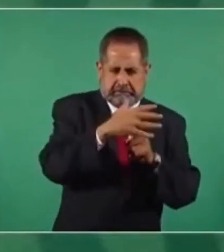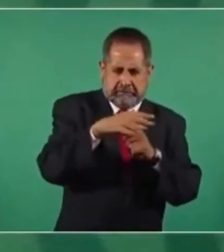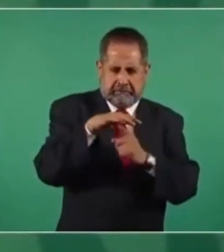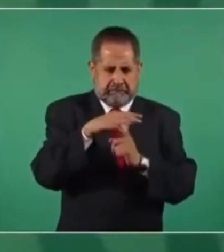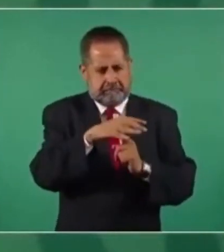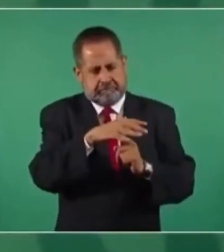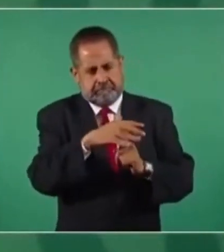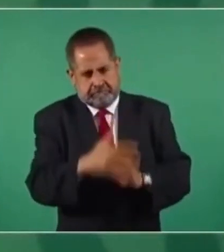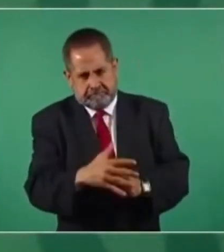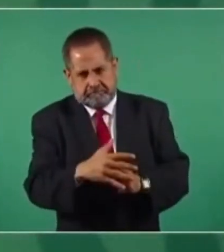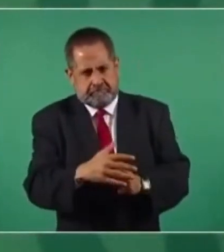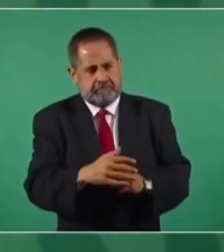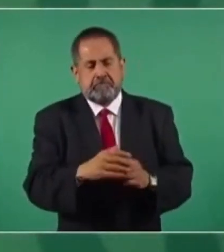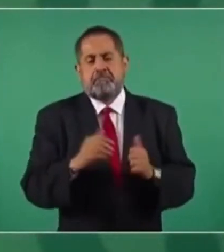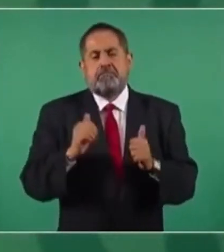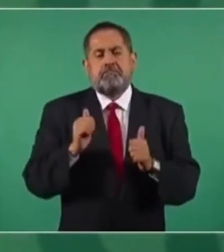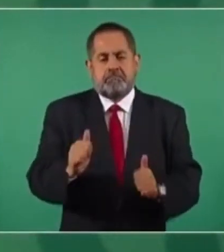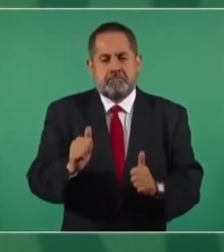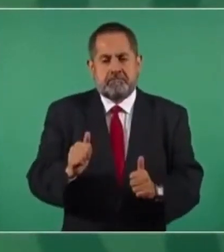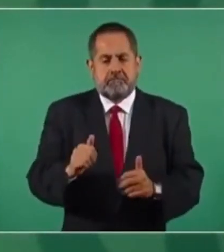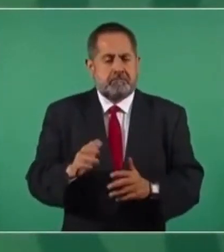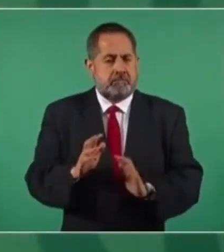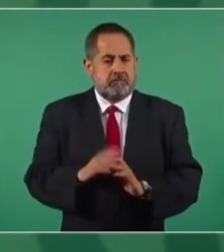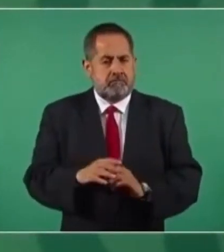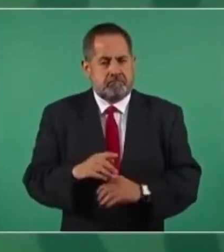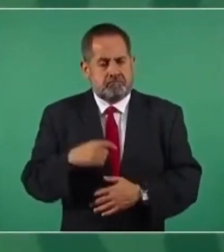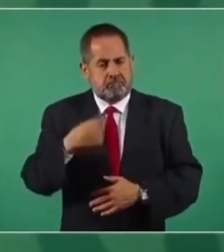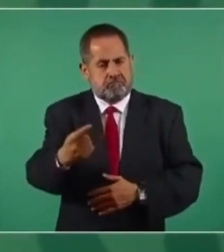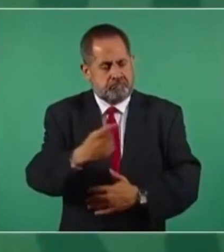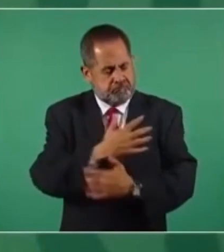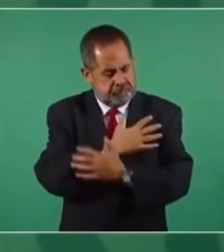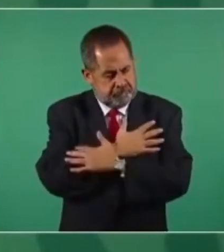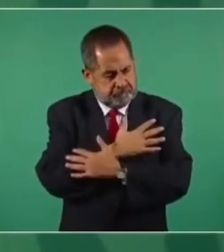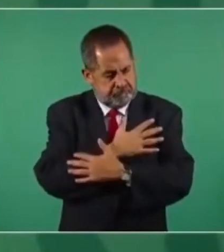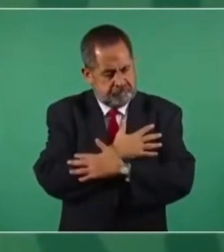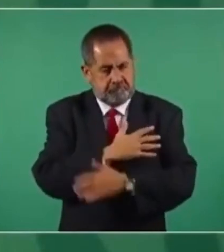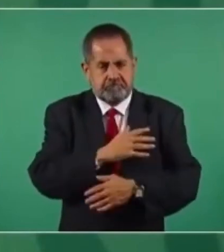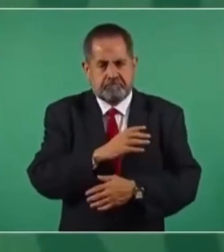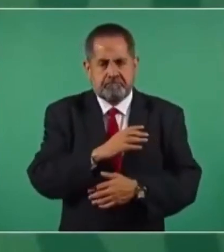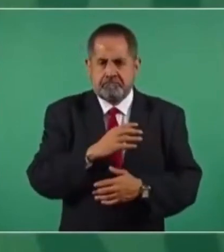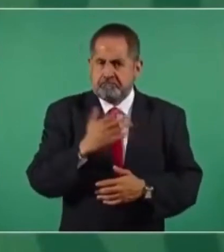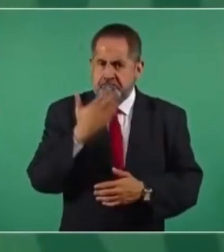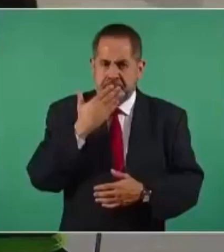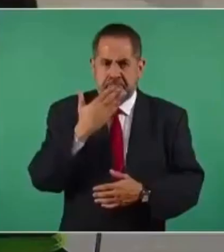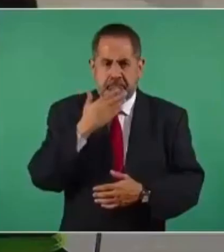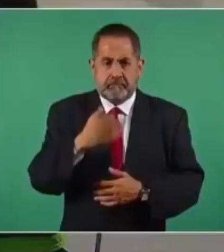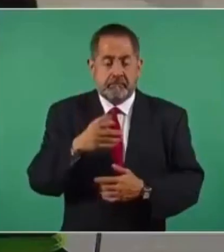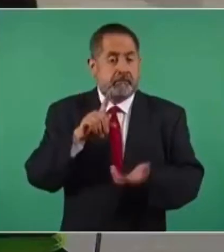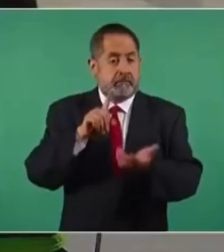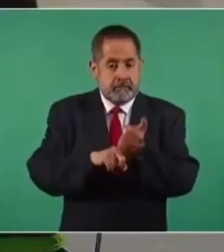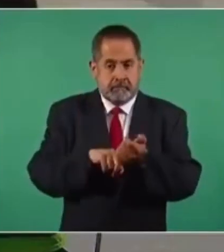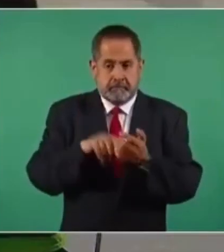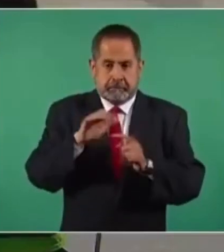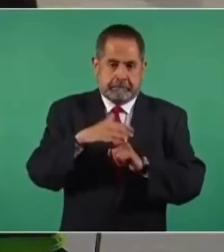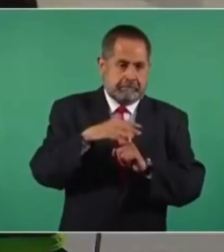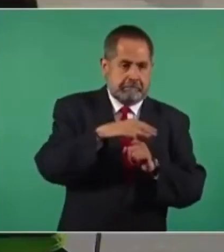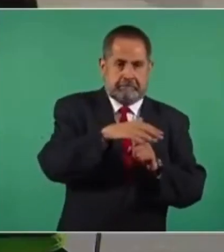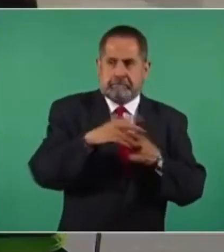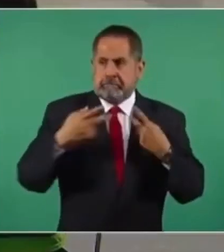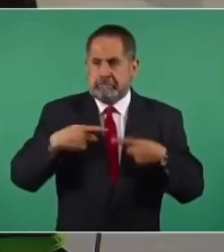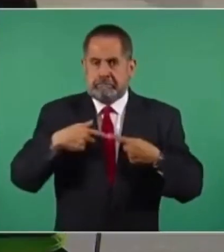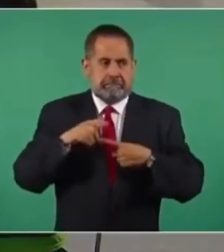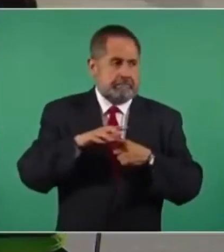bien la situación, les mando un abrazo y también a los que venían ahí en el helicóptero, que